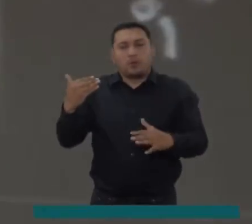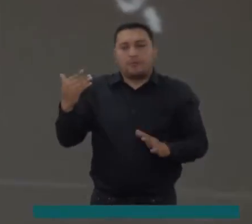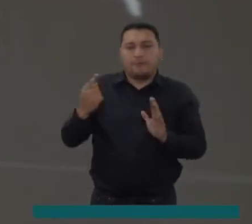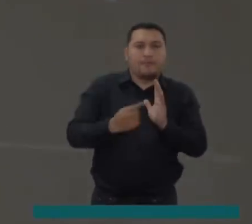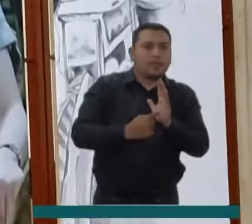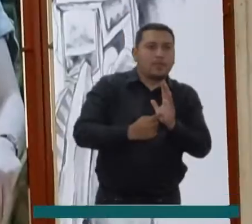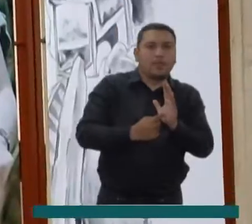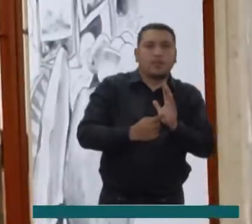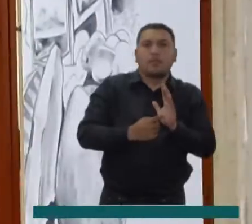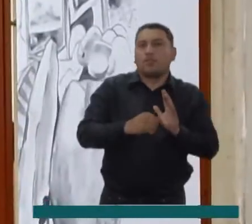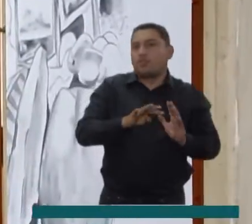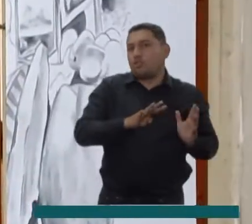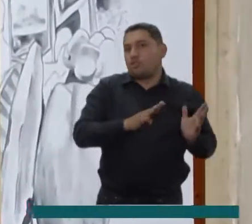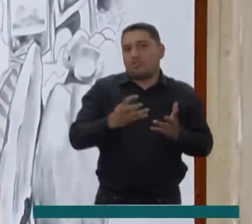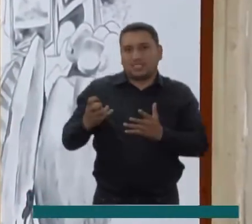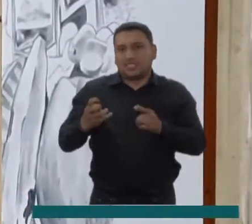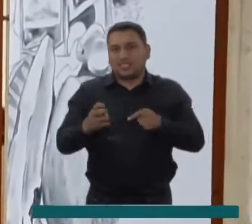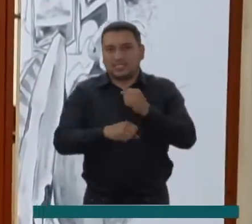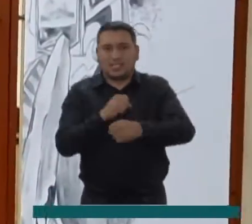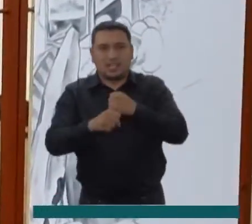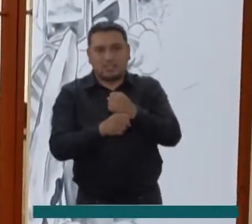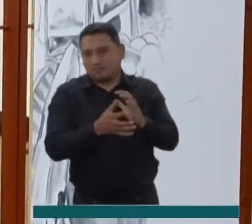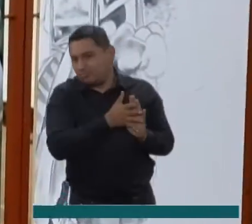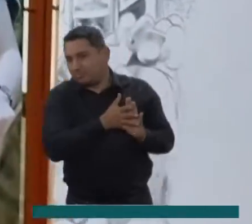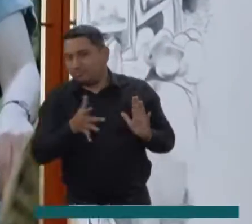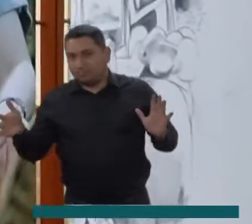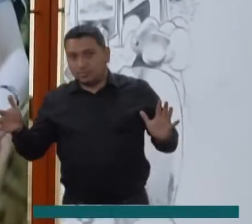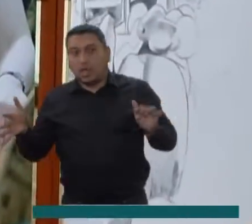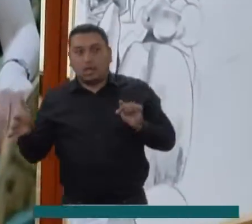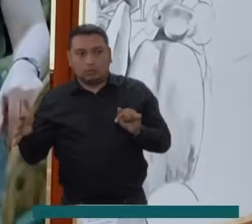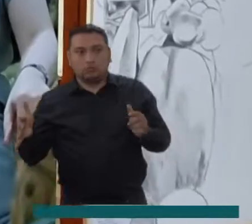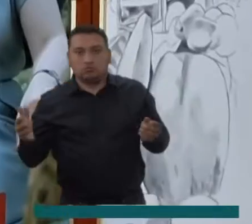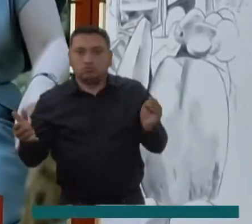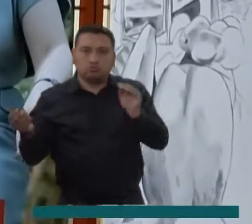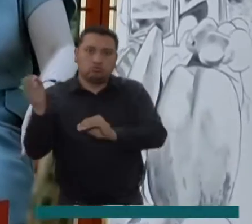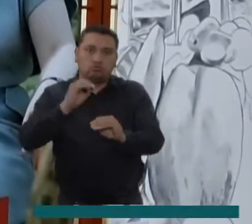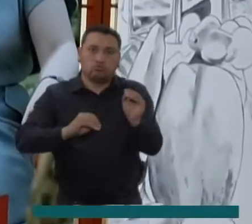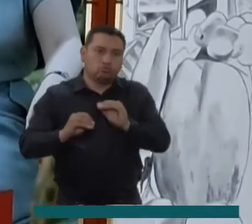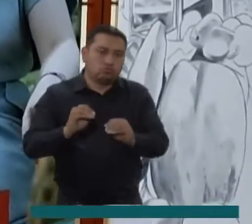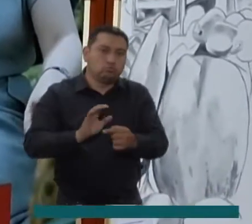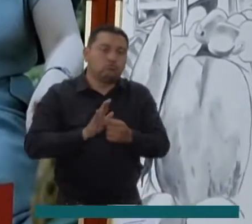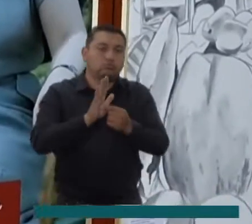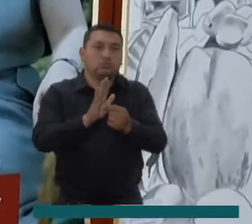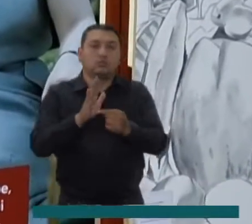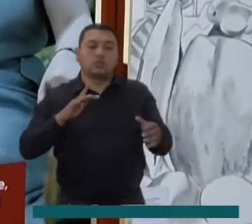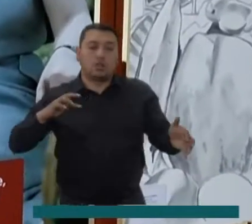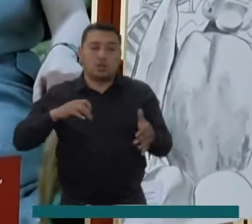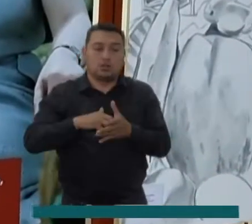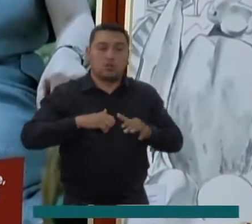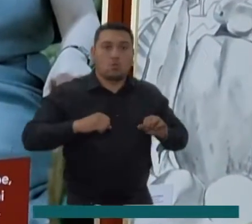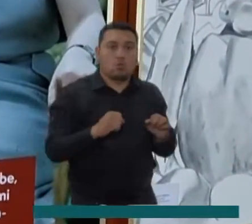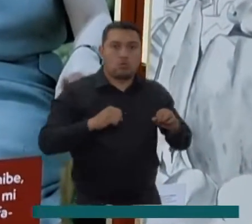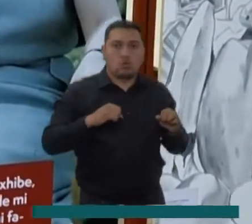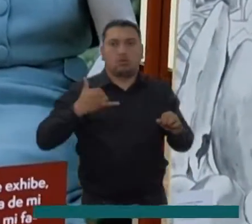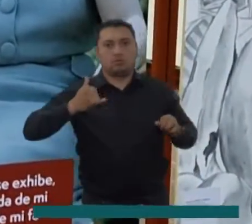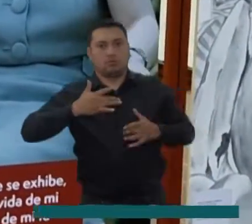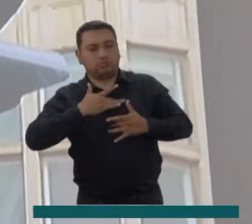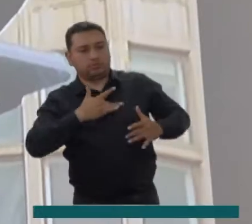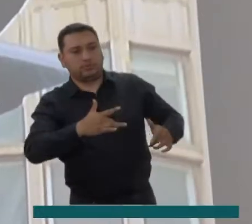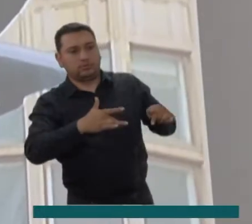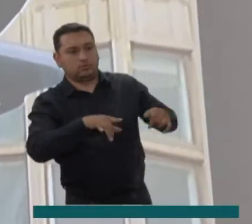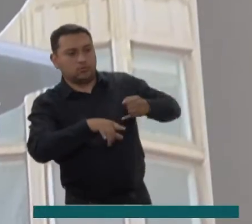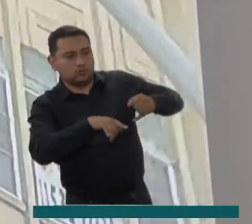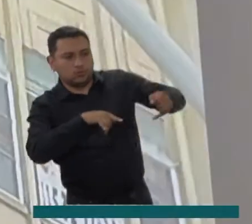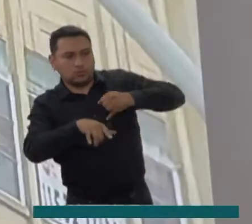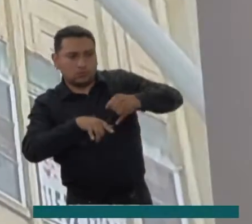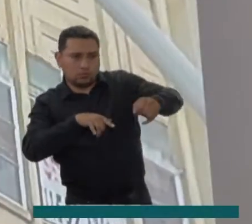es el ingrediente principal de esta exposición, cuyos planos fueron donados al archivo de Bogotá en 2005 y que ahora pueden ser